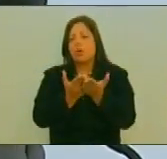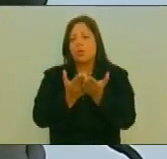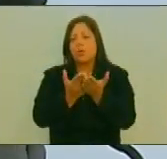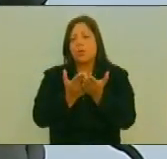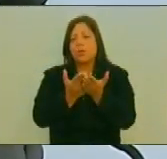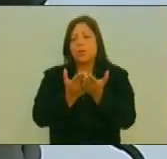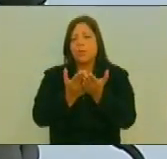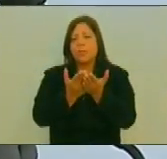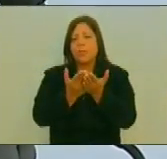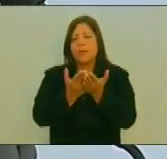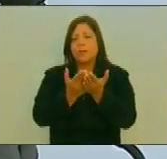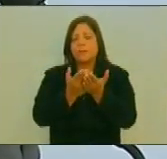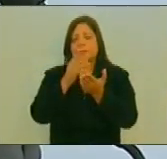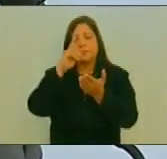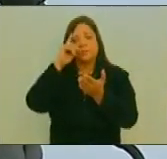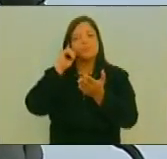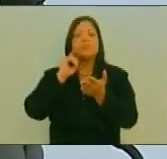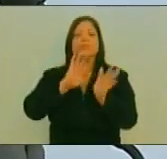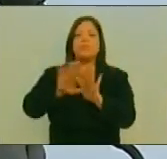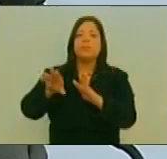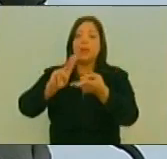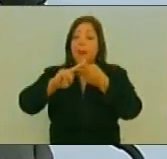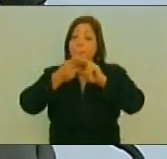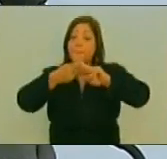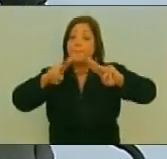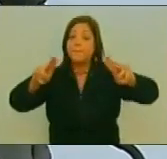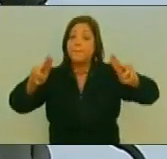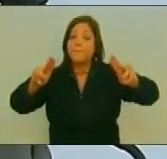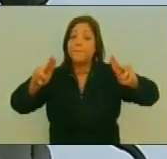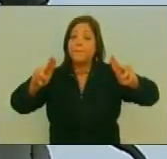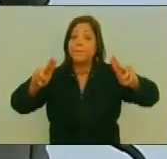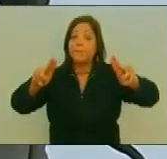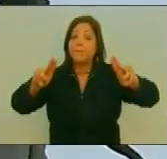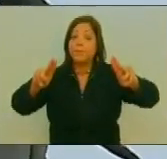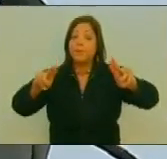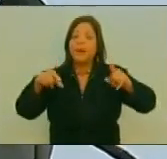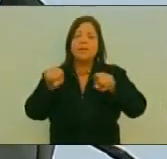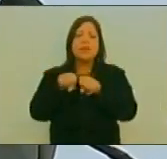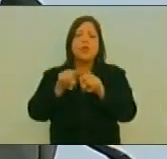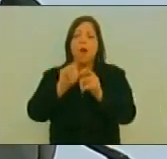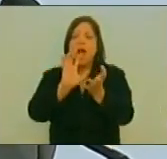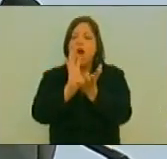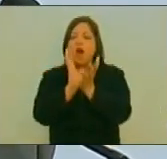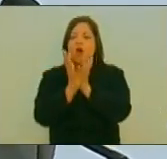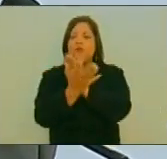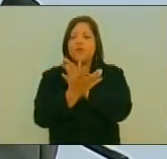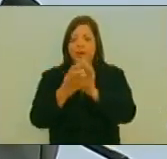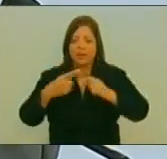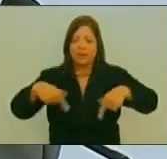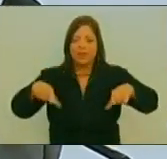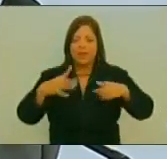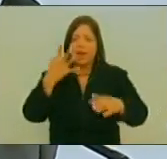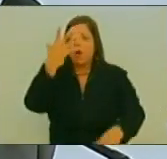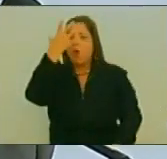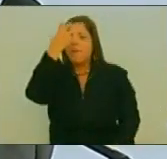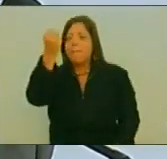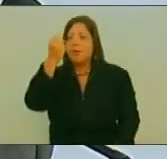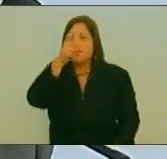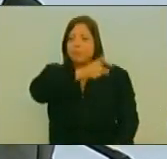La paz Es una Es una Es geografía Que nos comprende